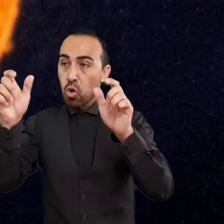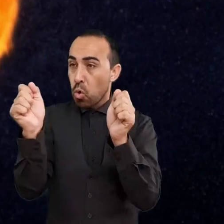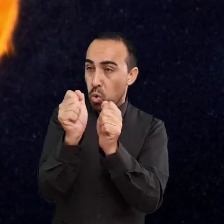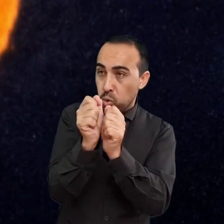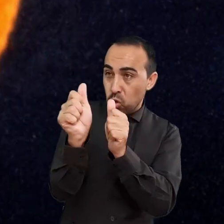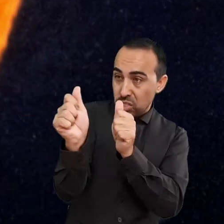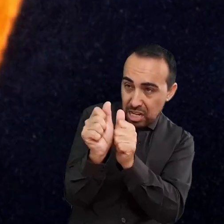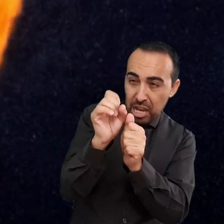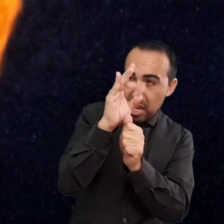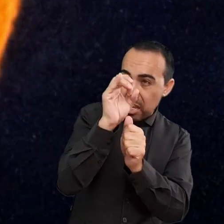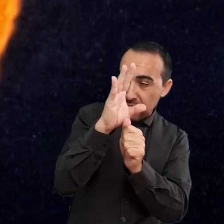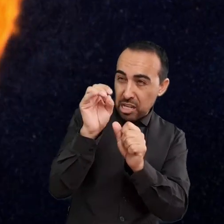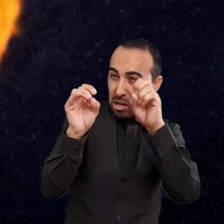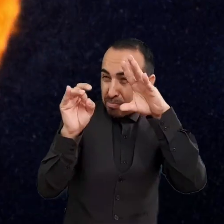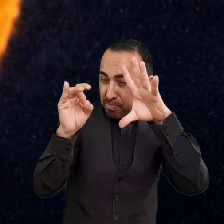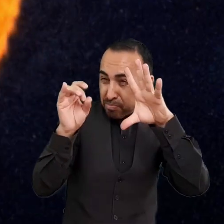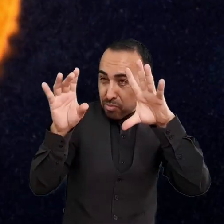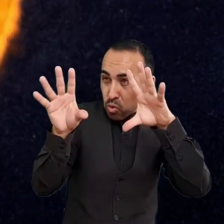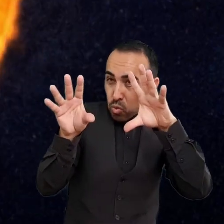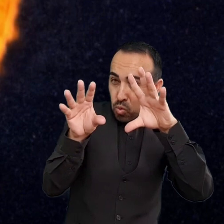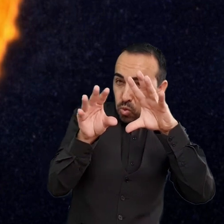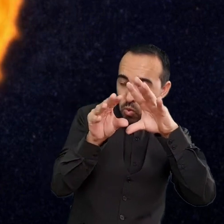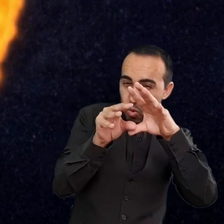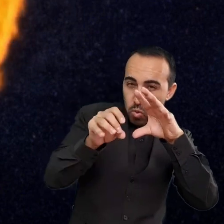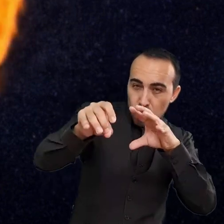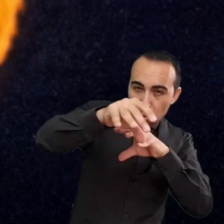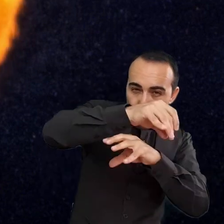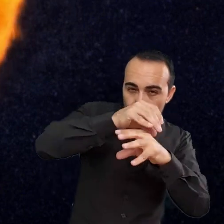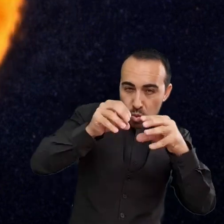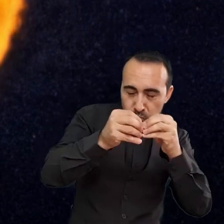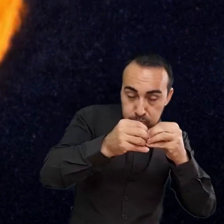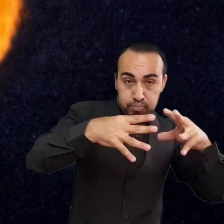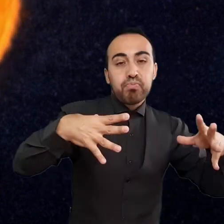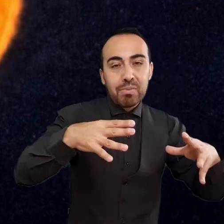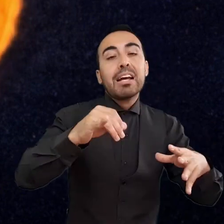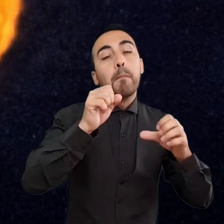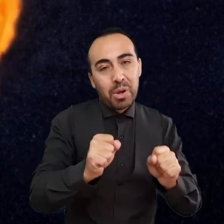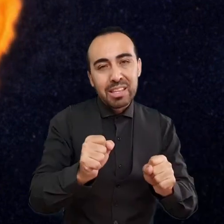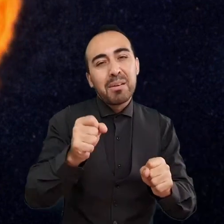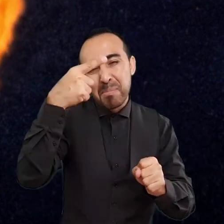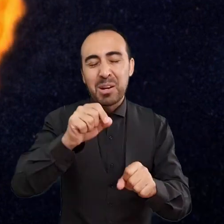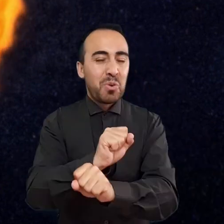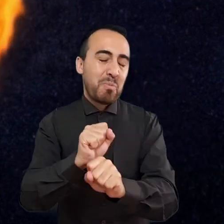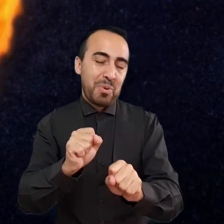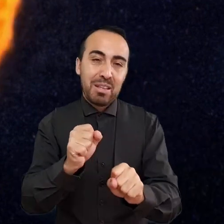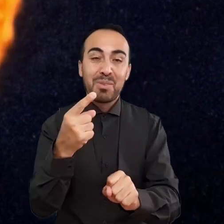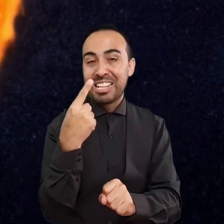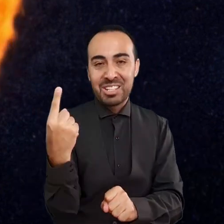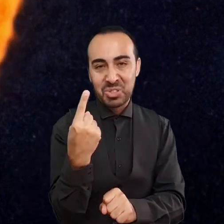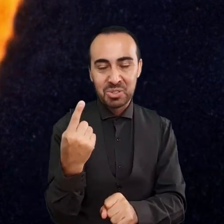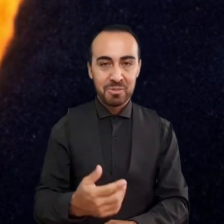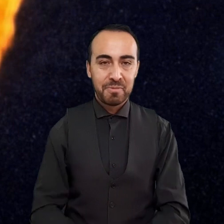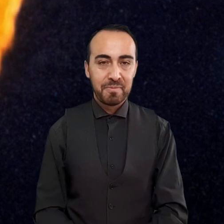Solo las estrellas masivas pueden producir elementos pesados, los que se distribuyen en el espacio